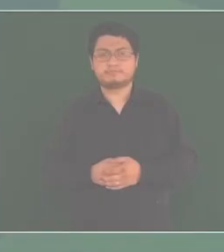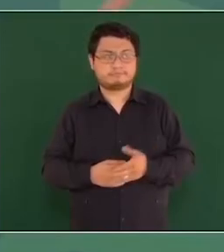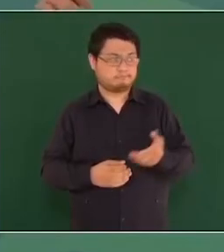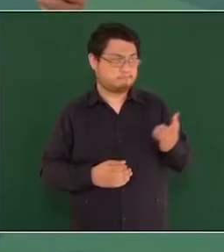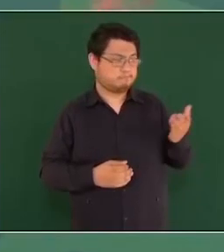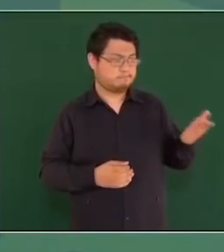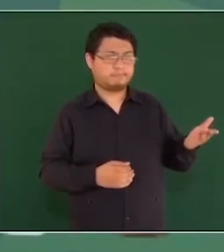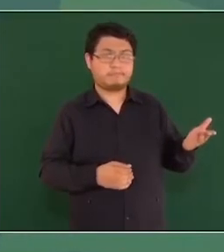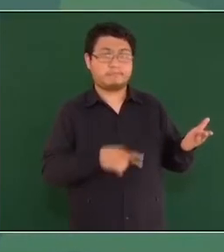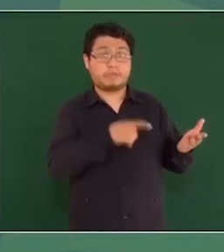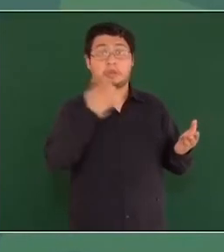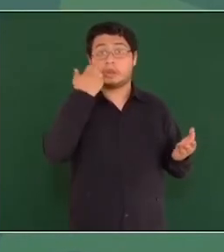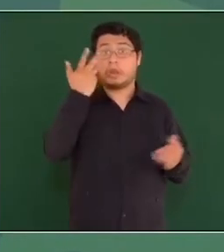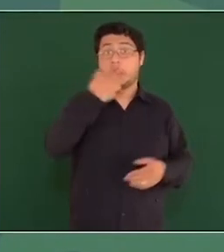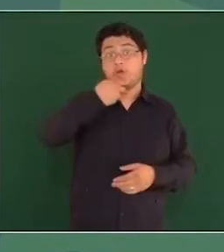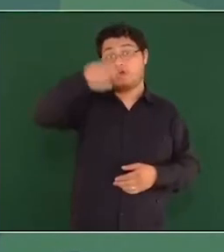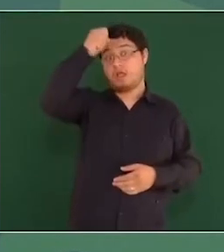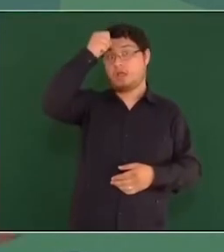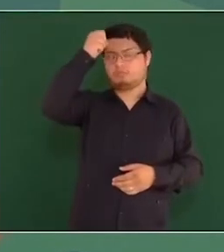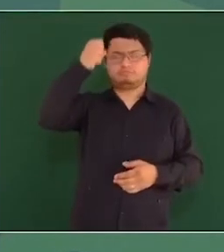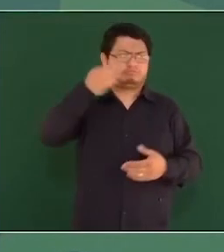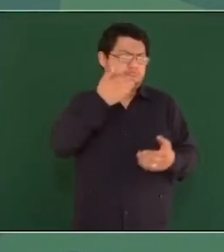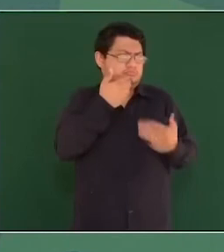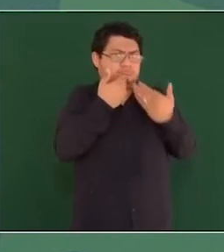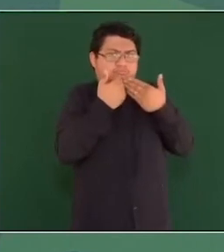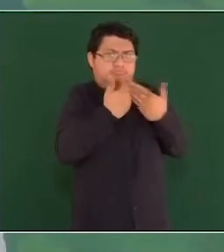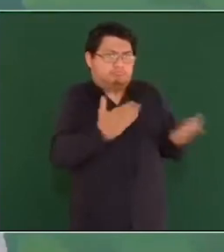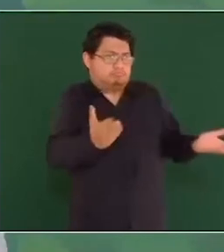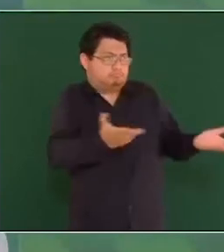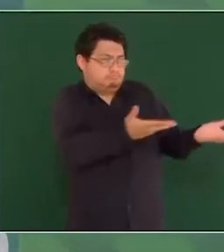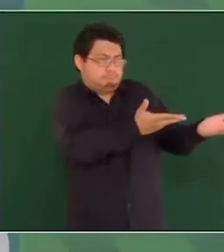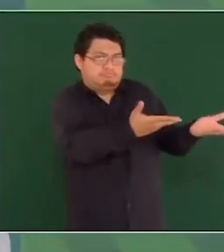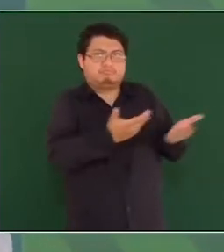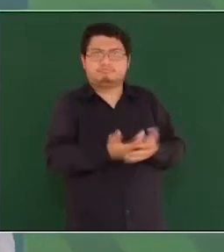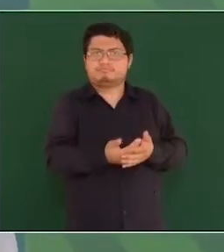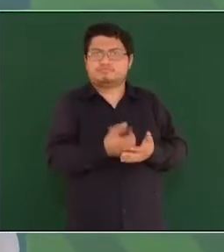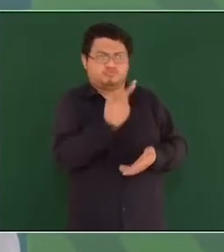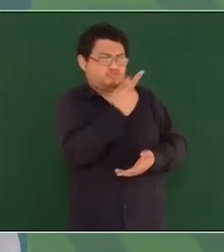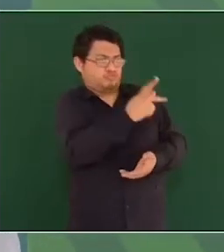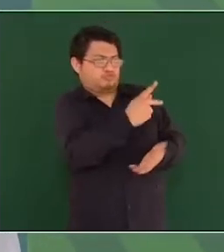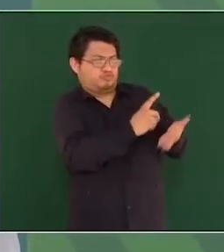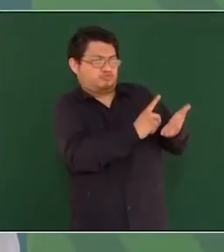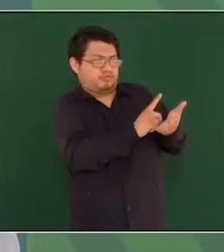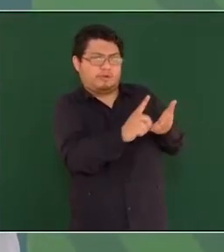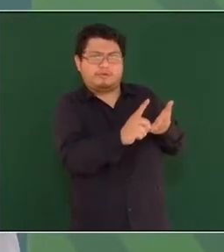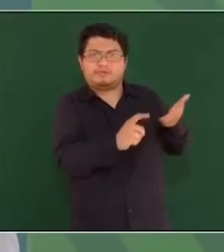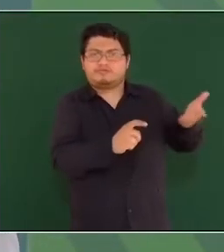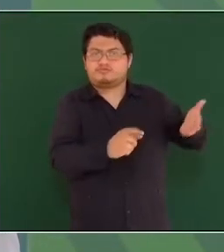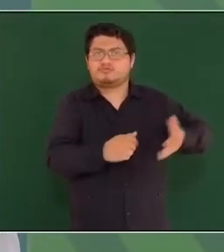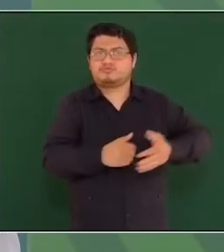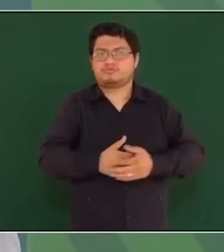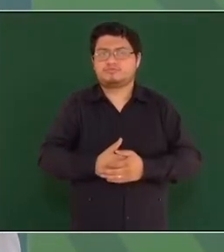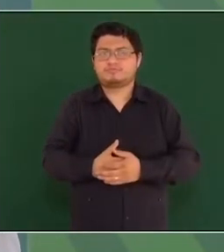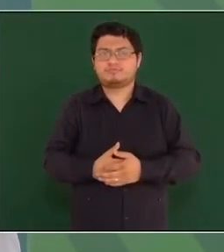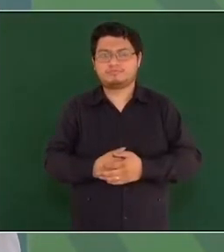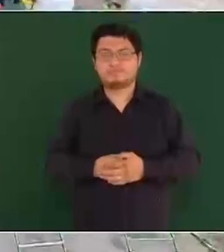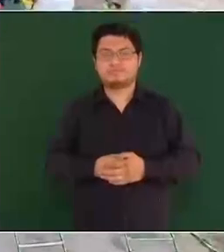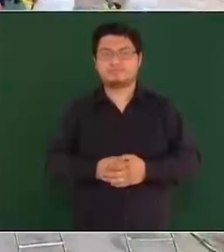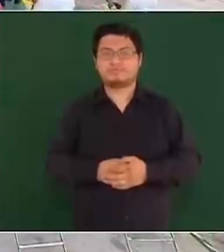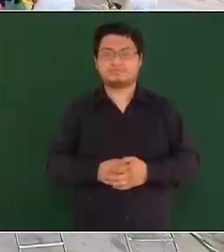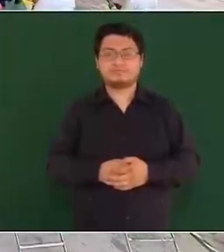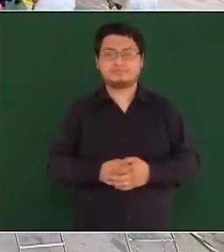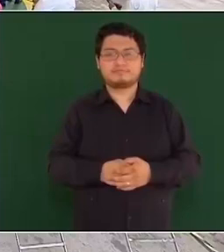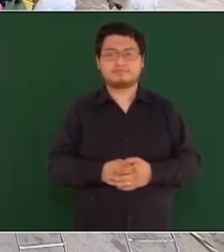¿Qué quiero ser candidato? Está bien, es su derecho. ¿No se aceptaría esto por él?